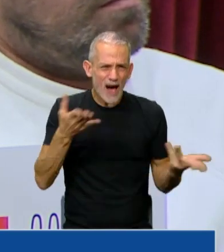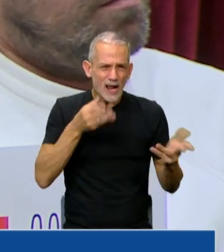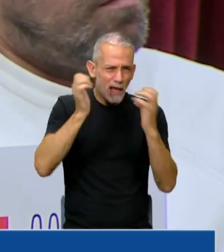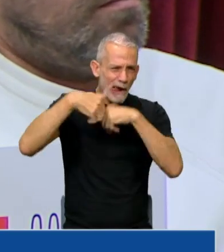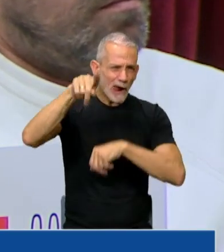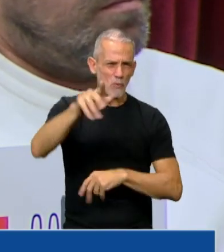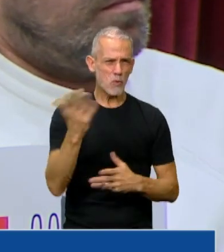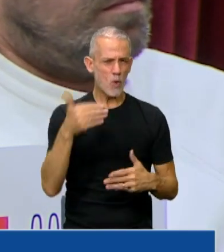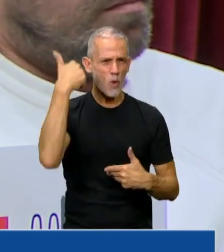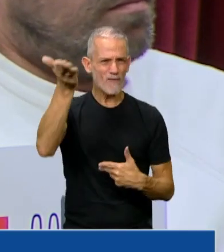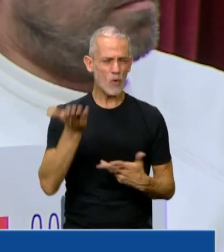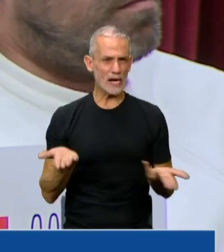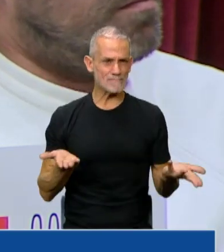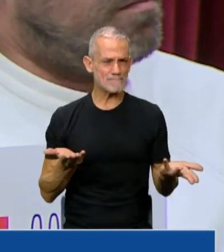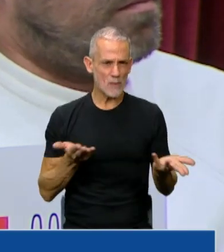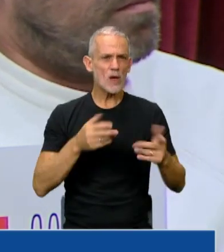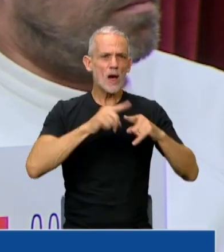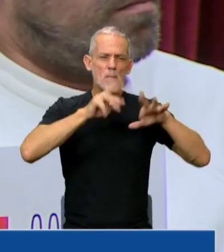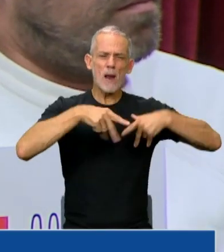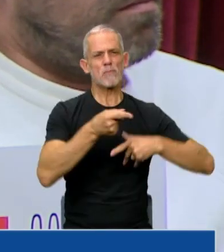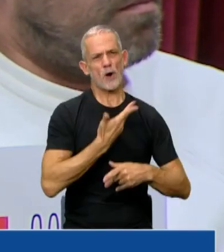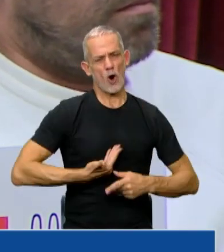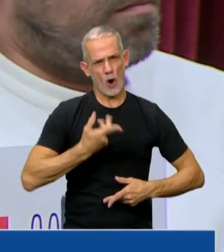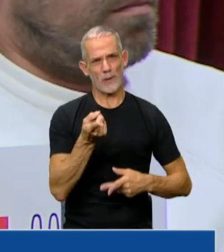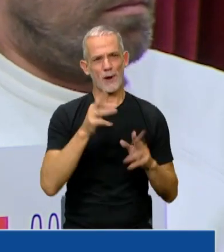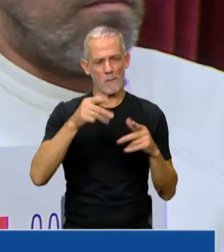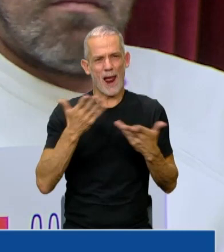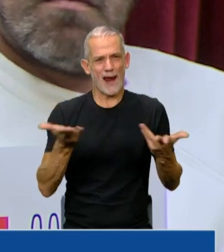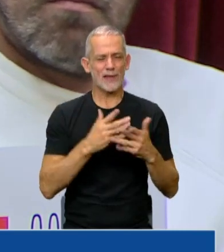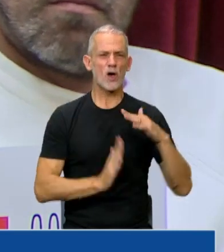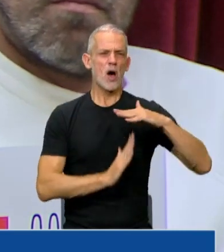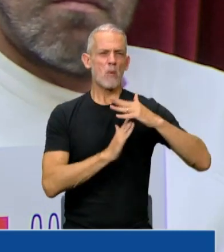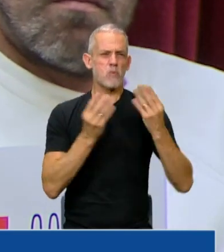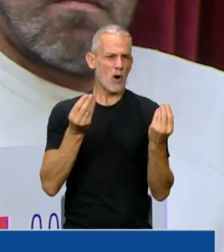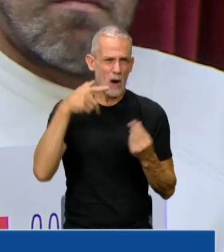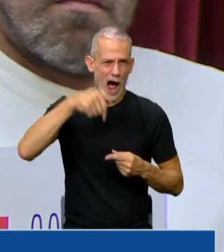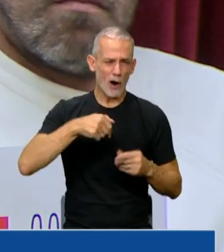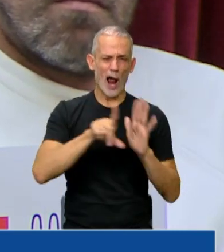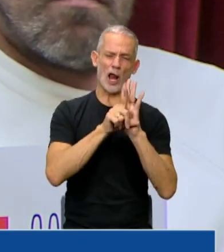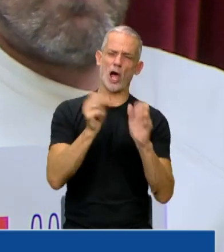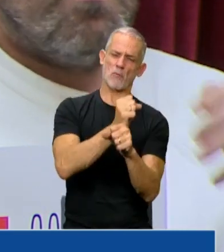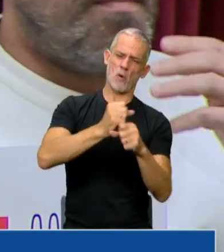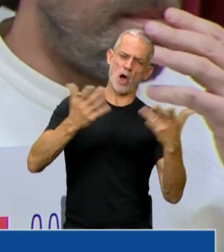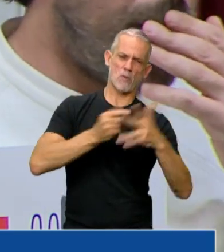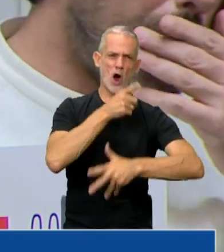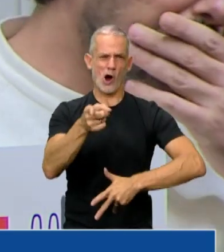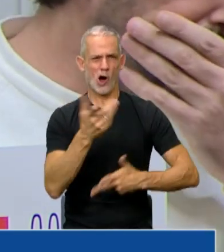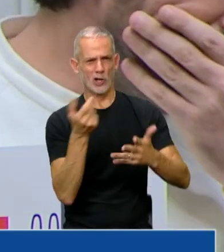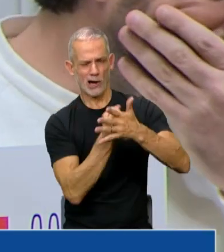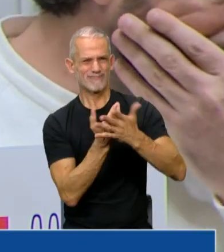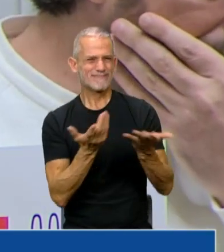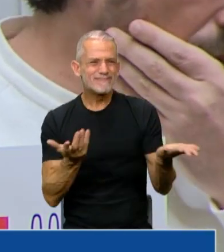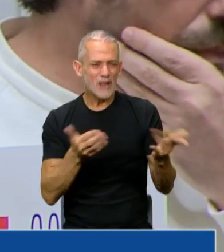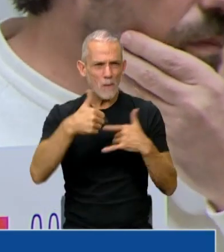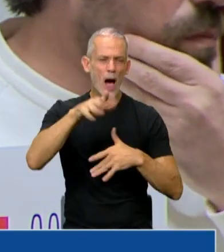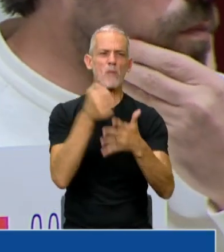quiere decir que hay una política muy activa en este sentido y por eso no hay ninguna autoridad para hablar del, digamos,